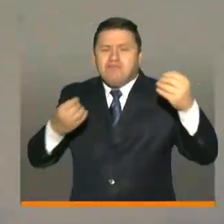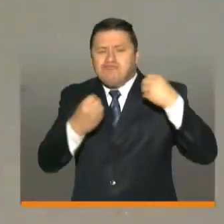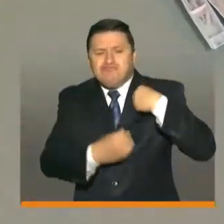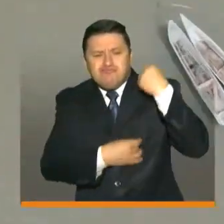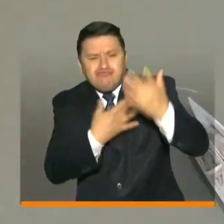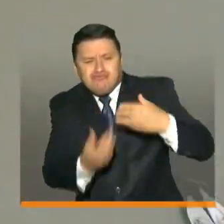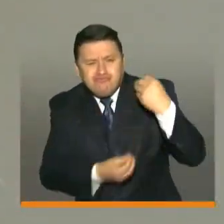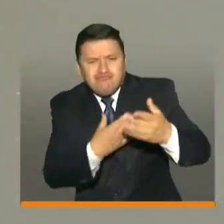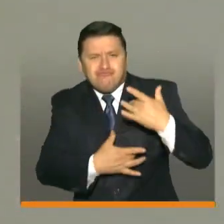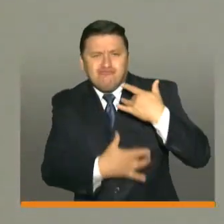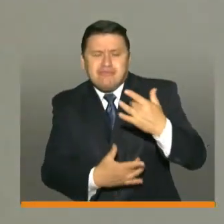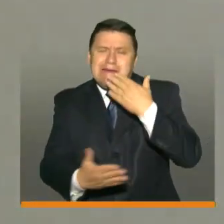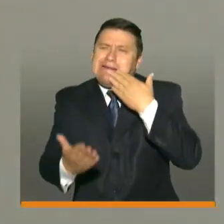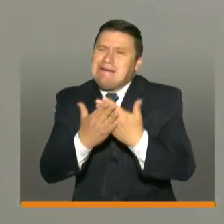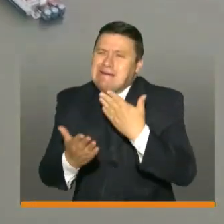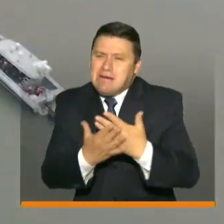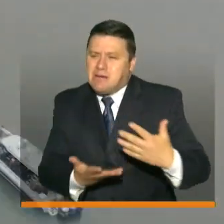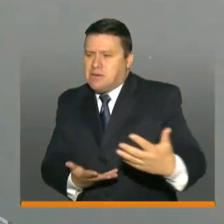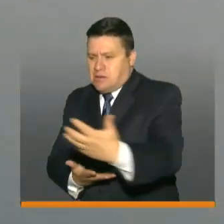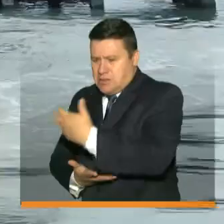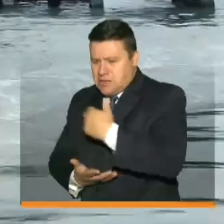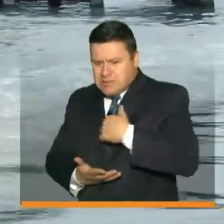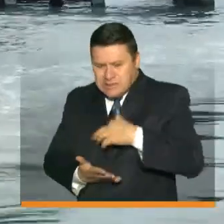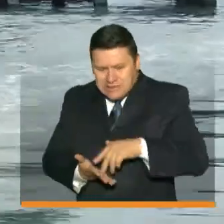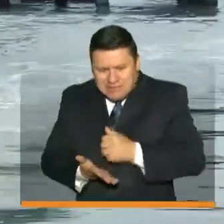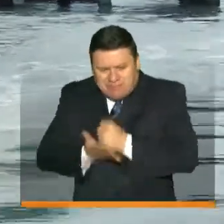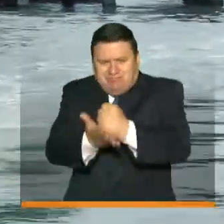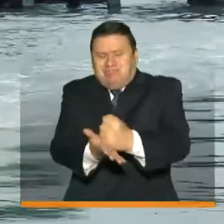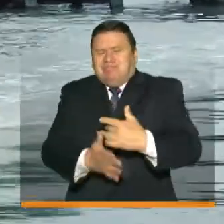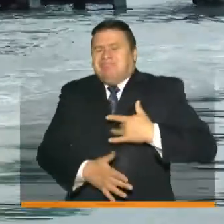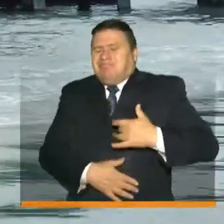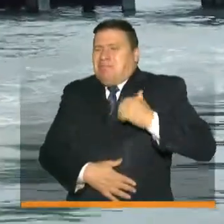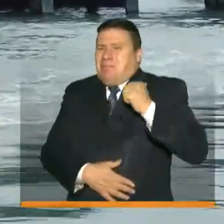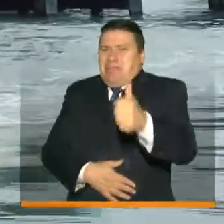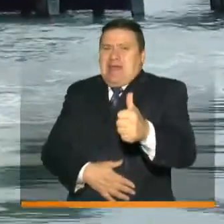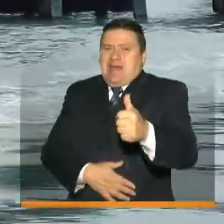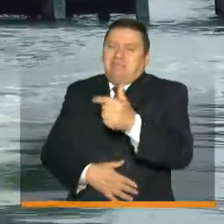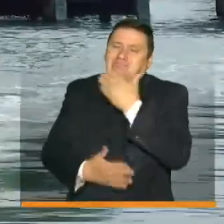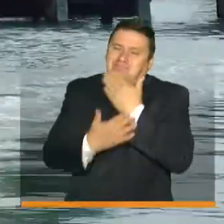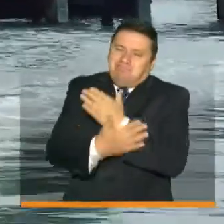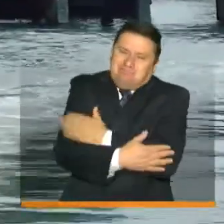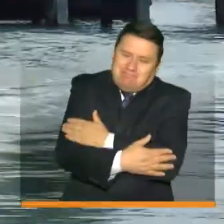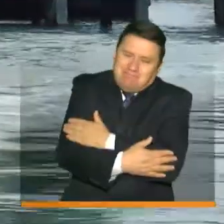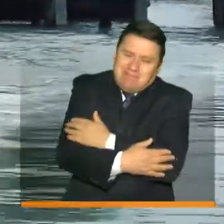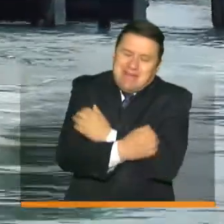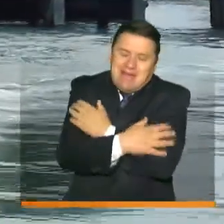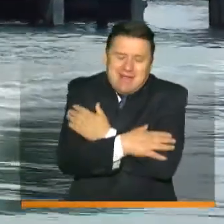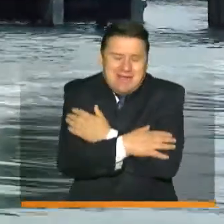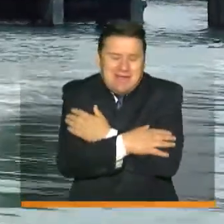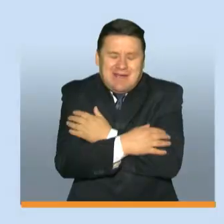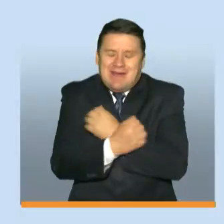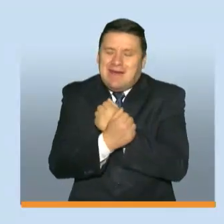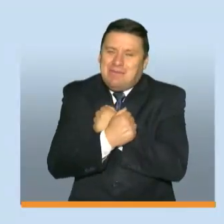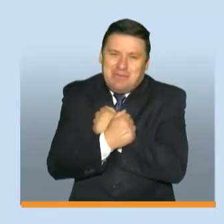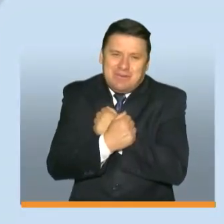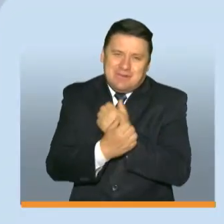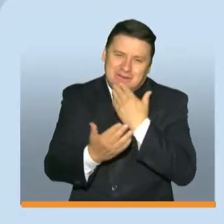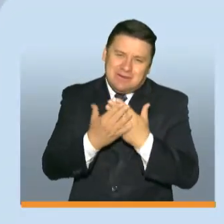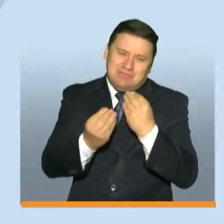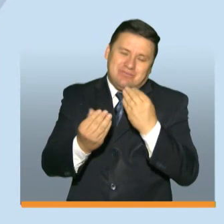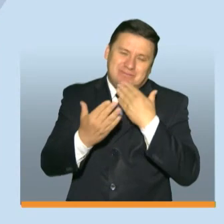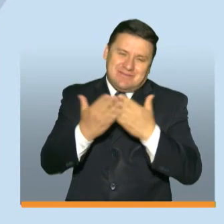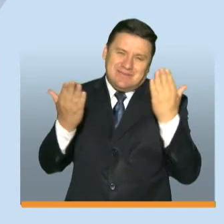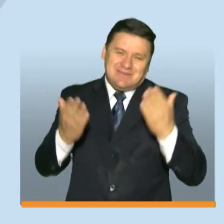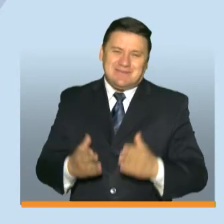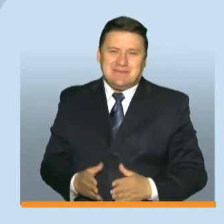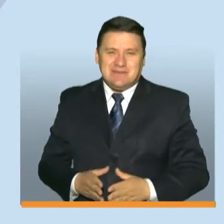Colombia, por amar a Colombia. Ayudarnos Hace Bien. Muchas gracias repartiendo su cariño y su amor, que es mucho más que un mercado. Muchas gracias.